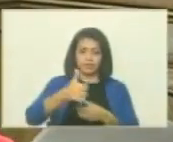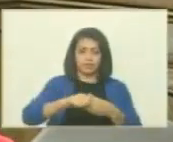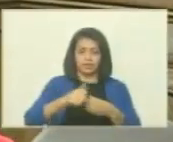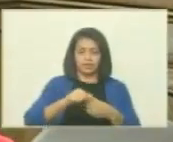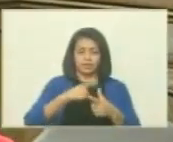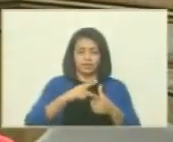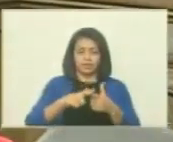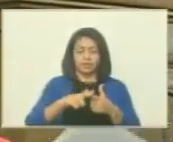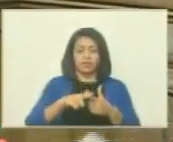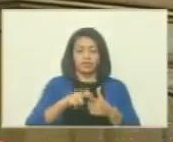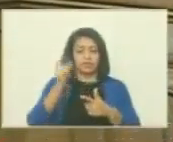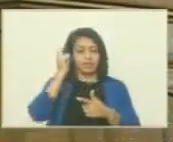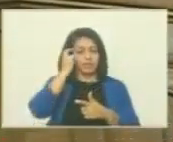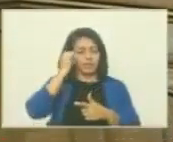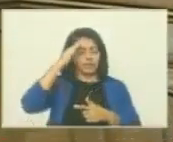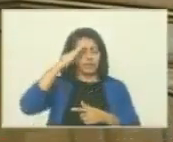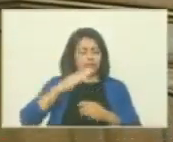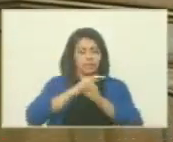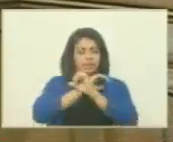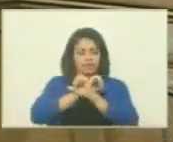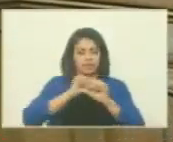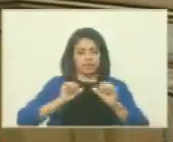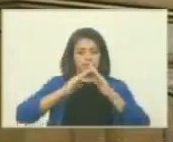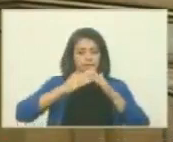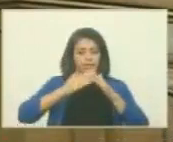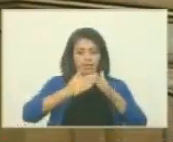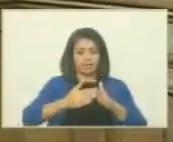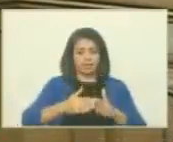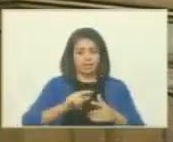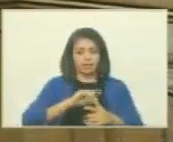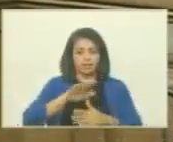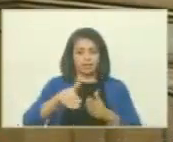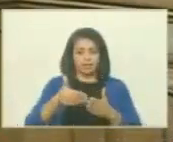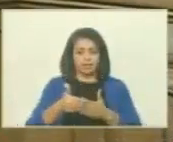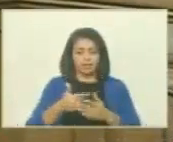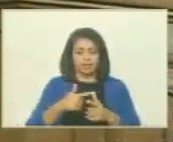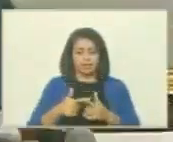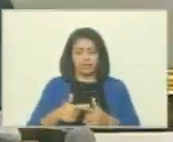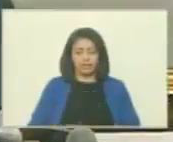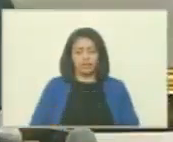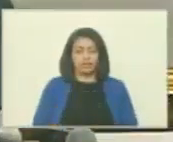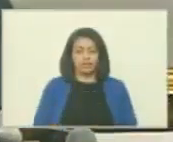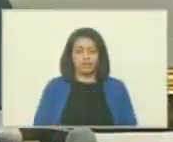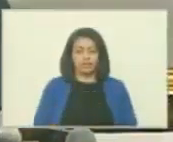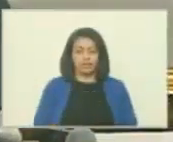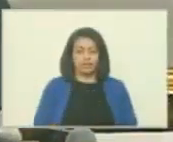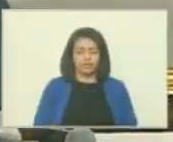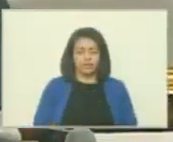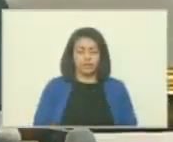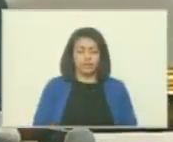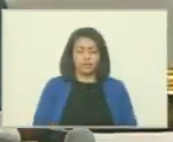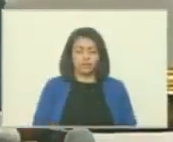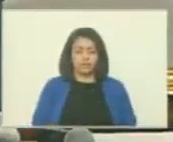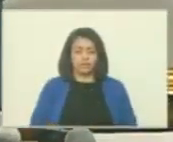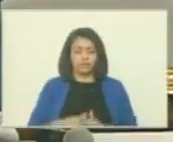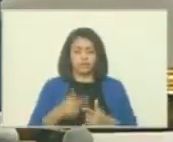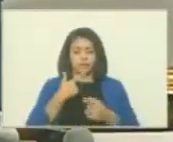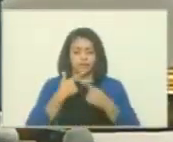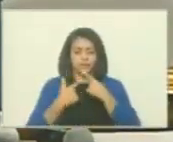Maracaibo y día de la Armada Bolivariana. Esto de este punto se va, Presidente. Si la amena tertulia